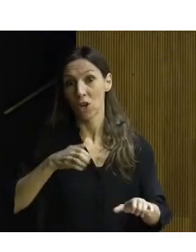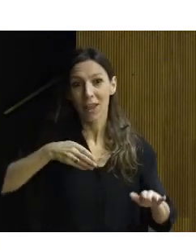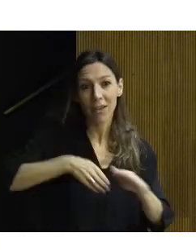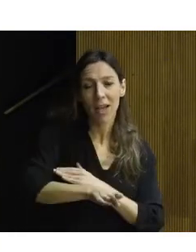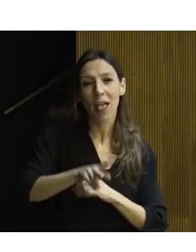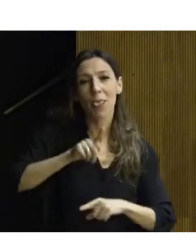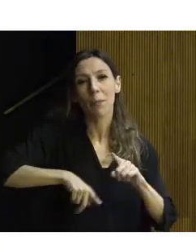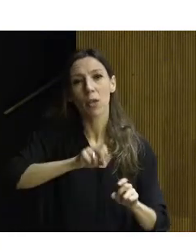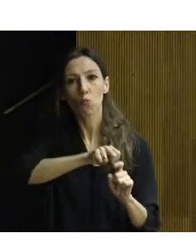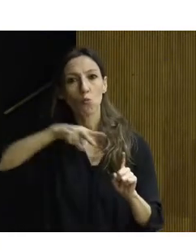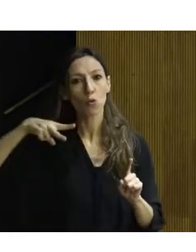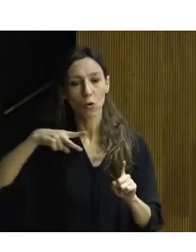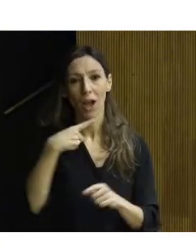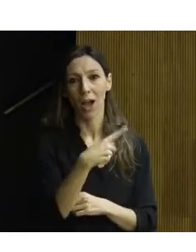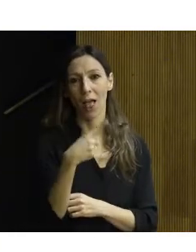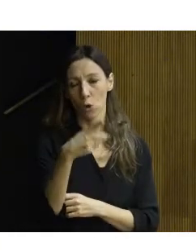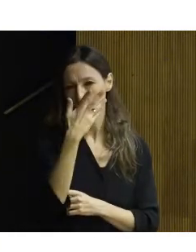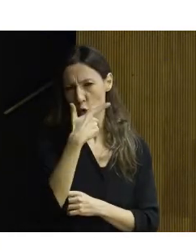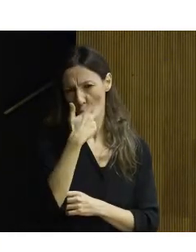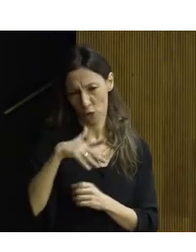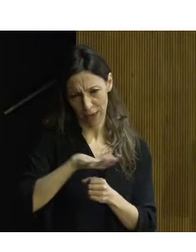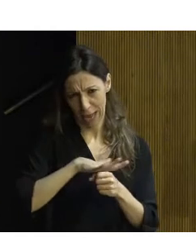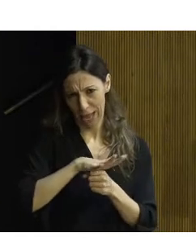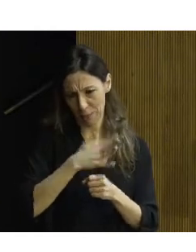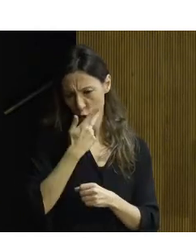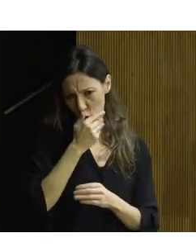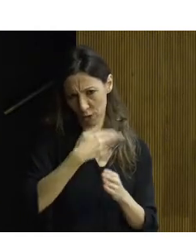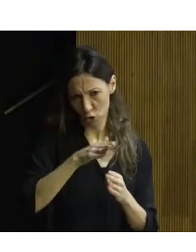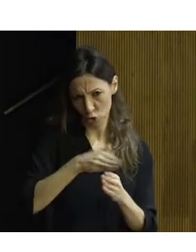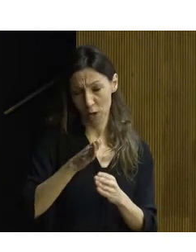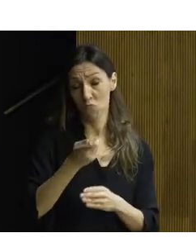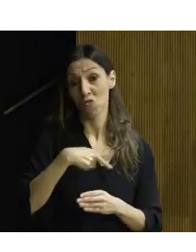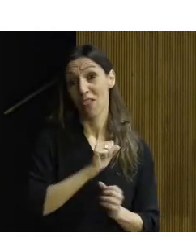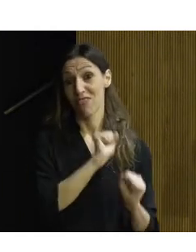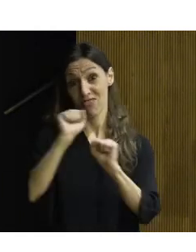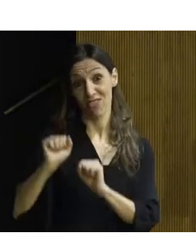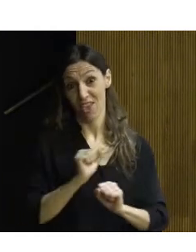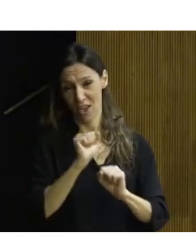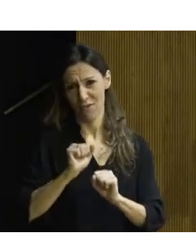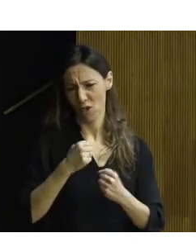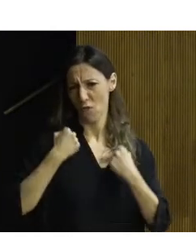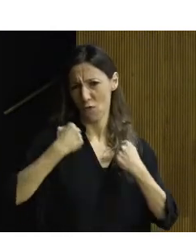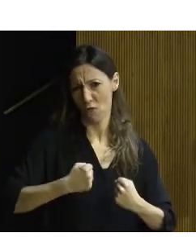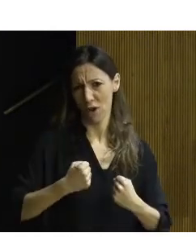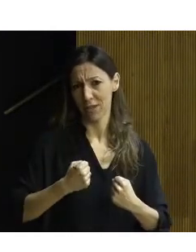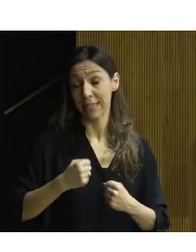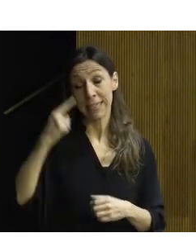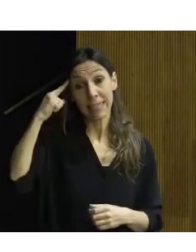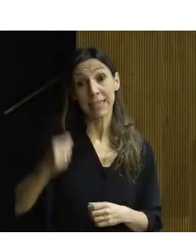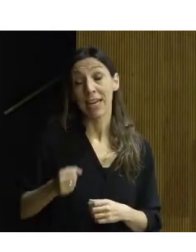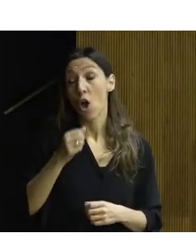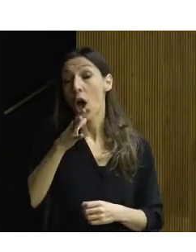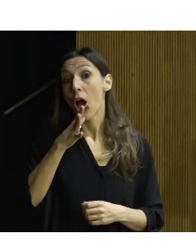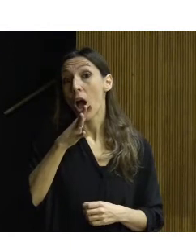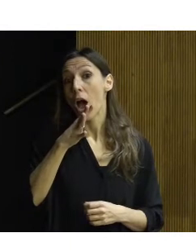vista. Cada uno conocíamos bien nuestro ámbito y lo defendíamos a capa y espada. Creo que hemos logrado alcanzar una norma y un estándar en el que